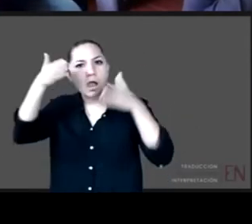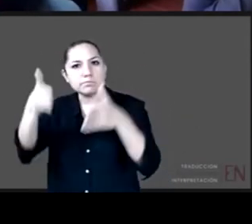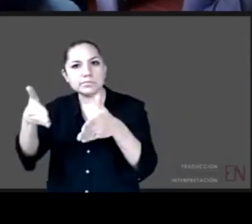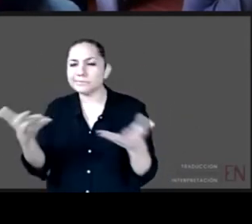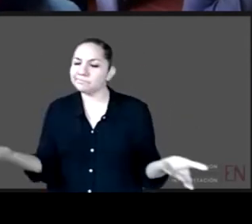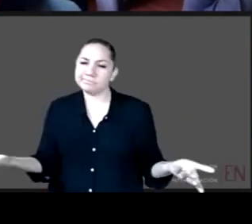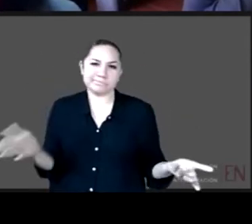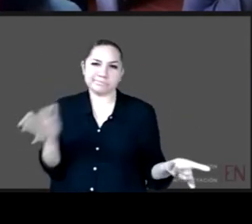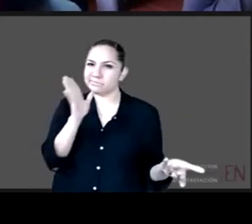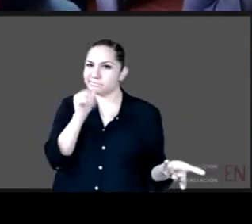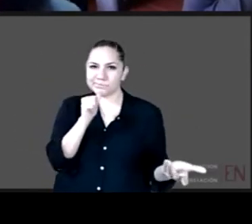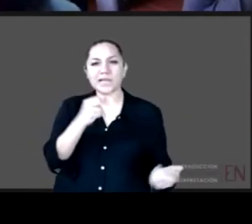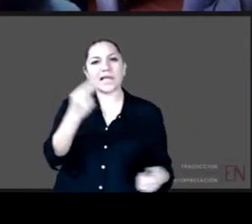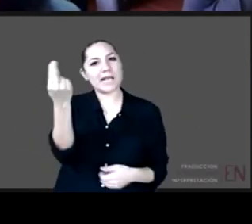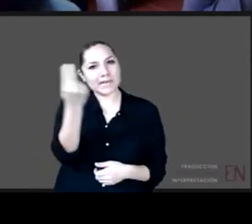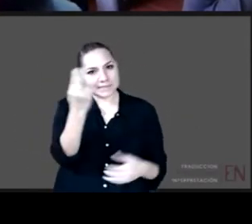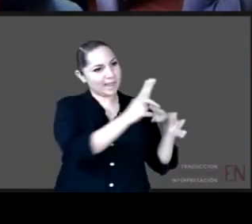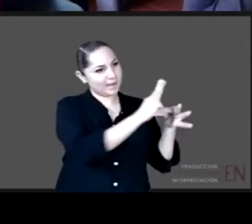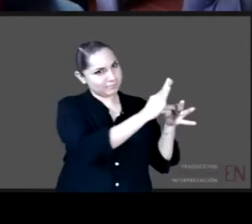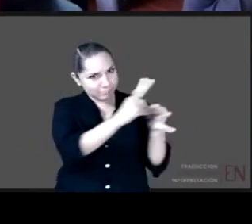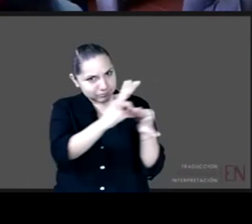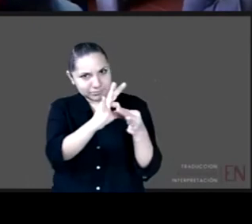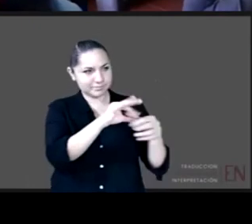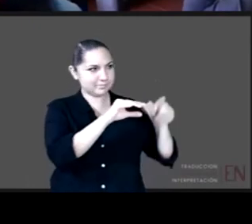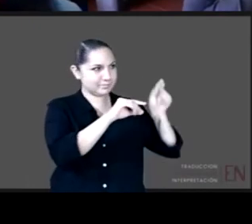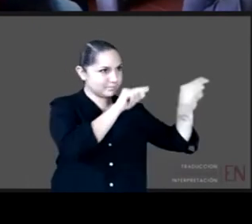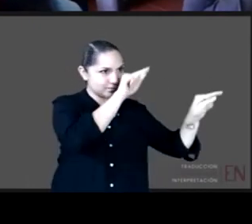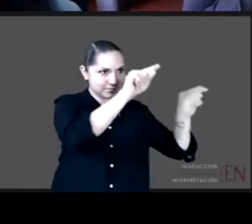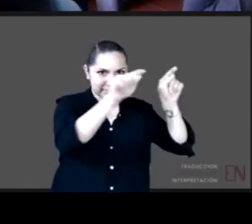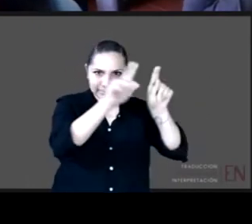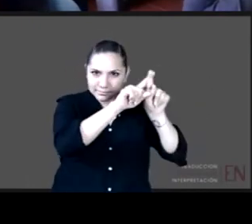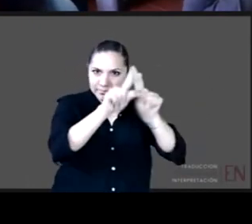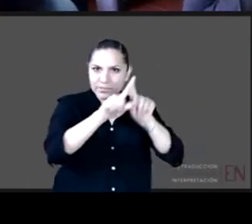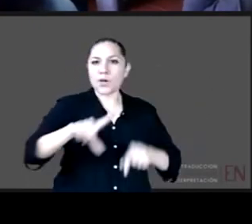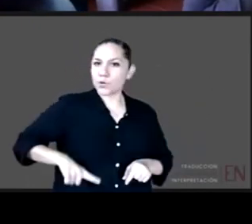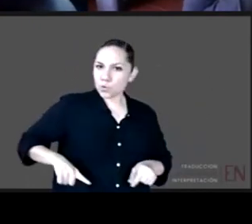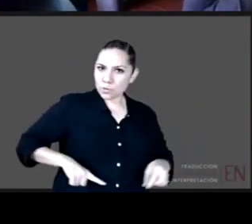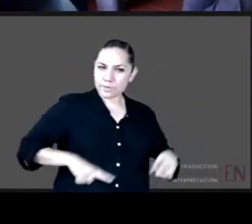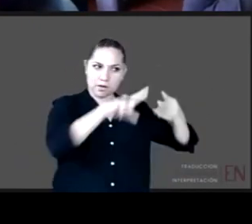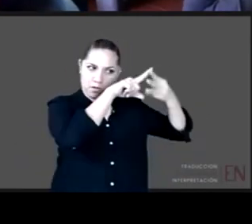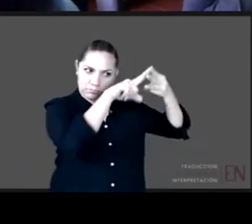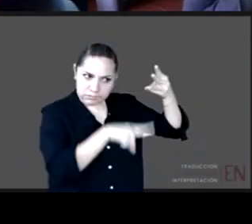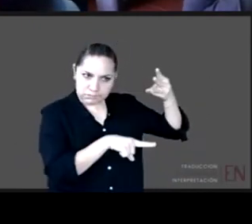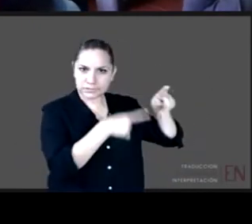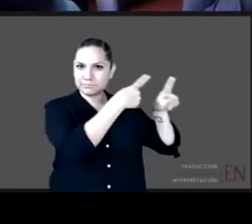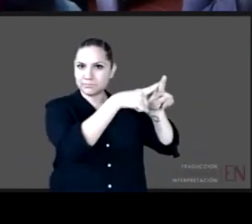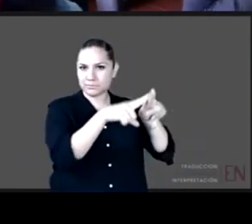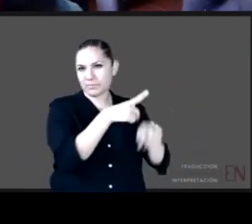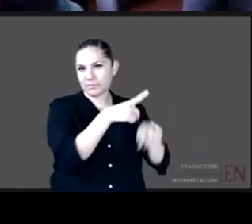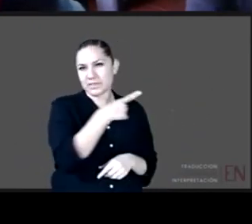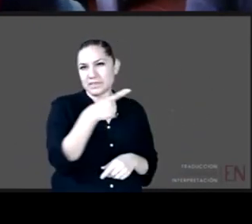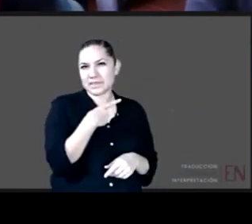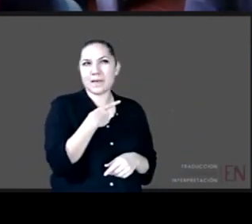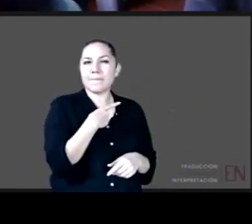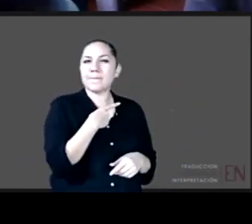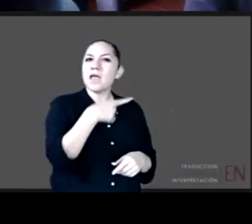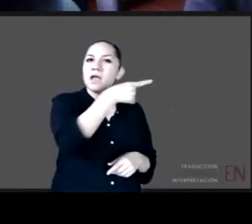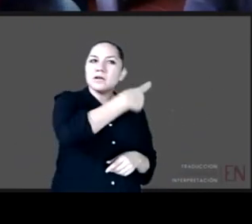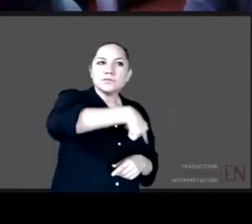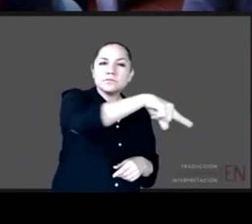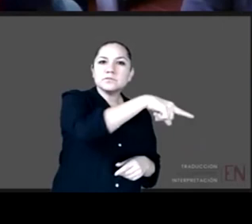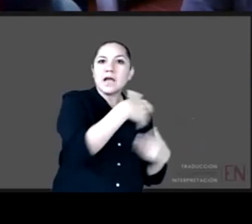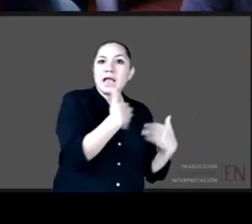coordinación y esta articulación entre las diferentes órdenes de gobierno. Entonces hay que entender las problemáticas diferenciadas por